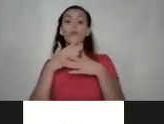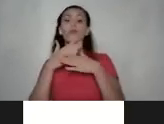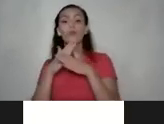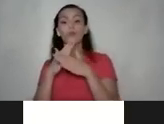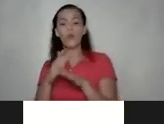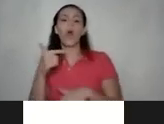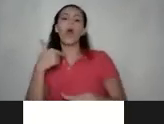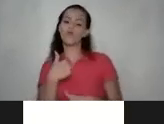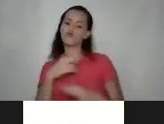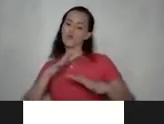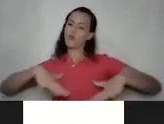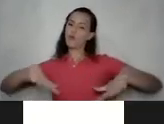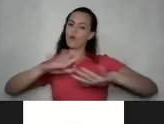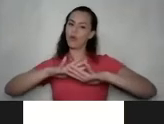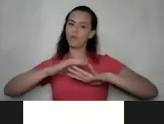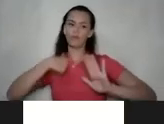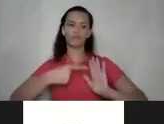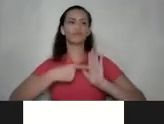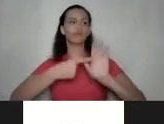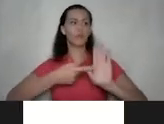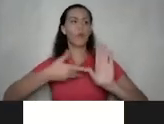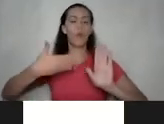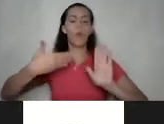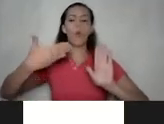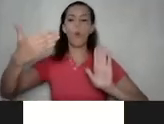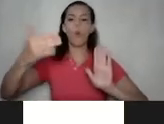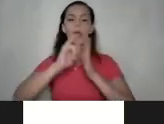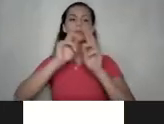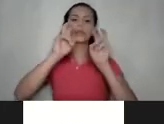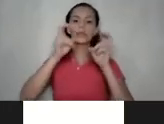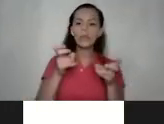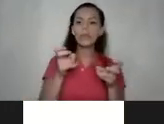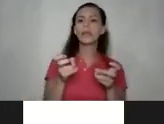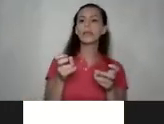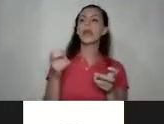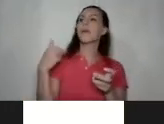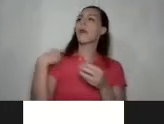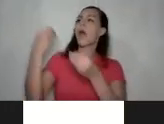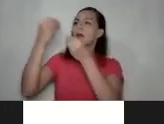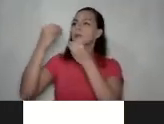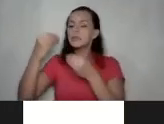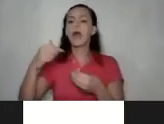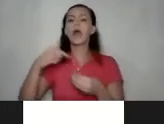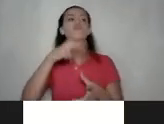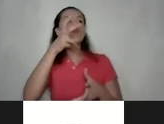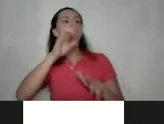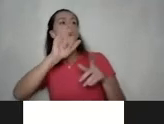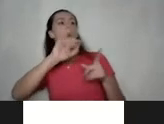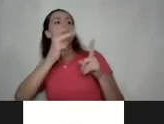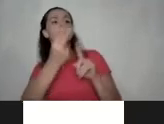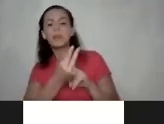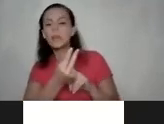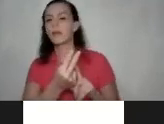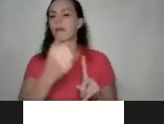sensibilizar donde voy a escuchar otras perspectivas donde voy a acceder tal vez a información que no iba a acceder desde mi casa o que no iba a acceder en otro